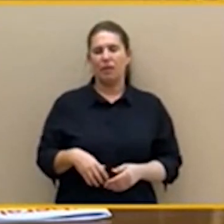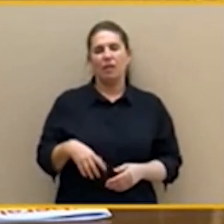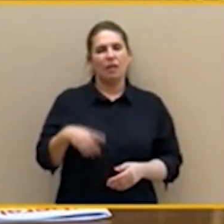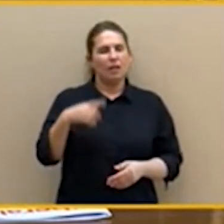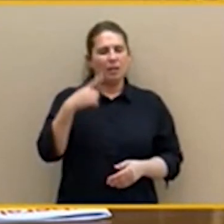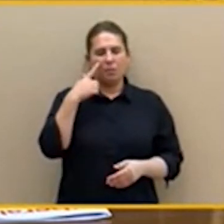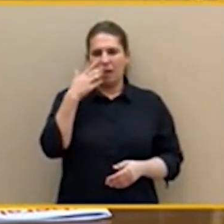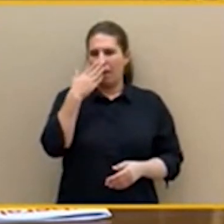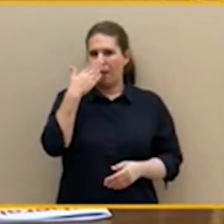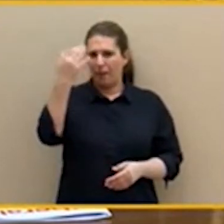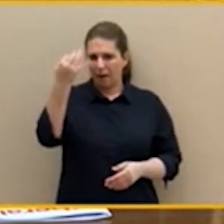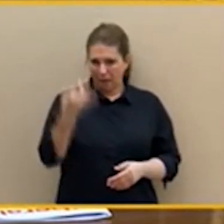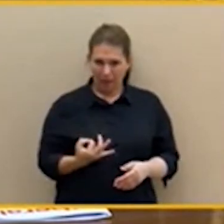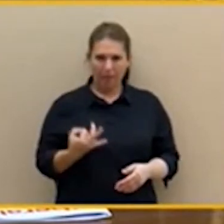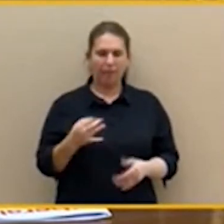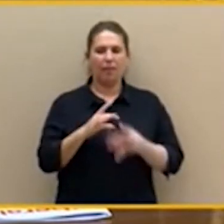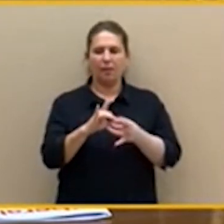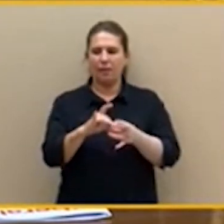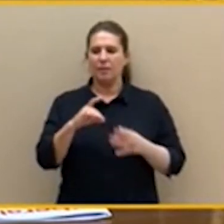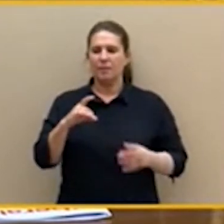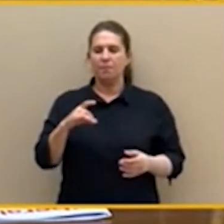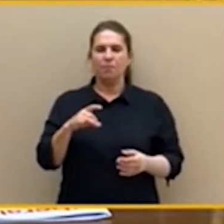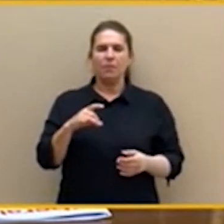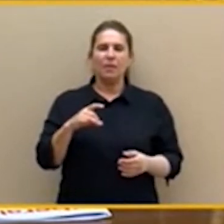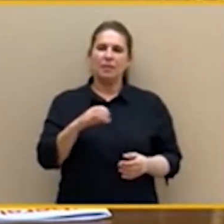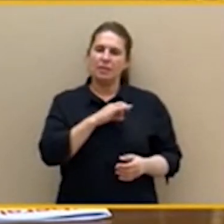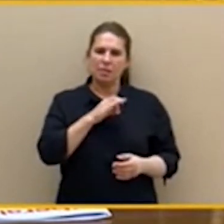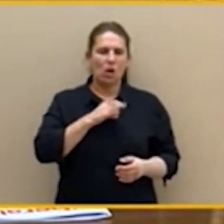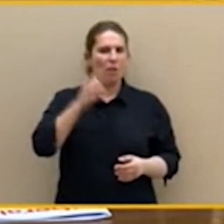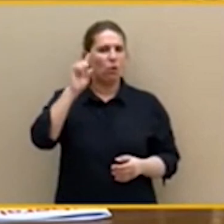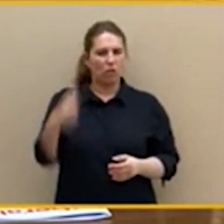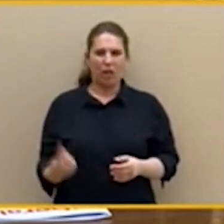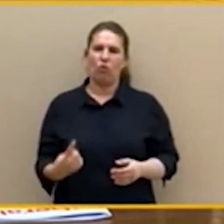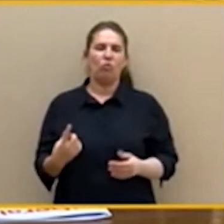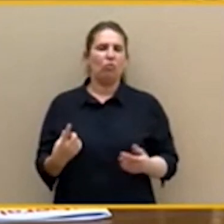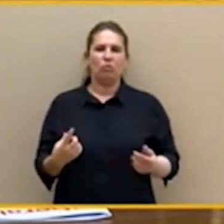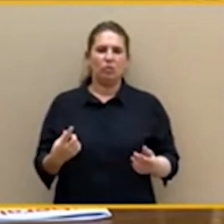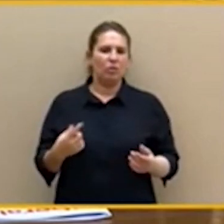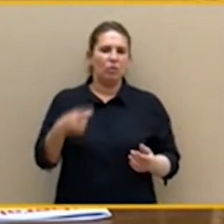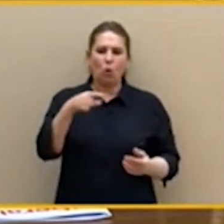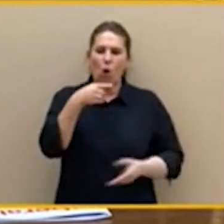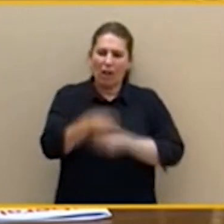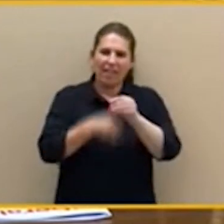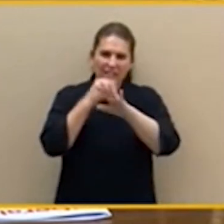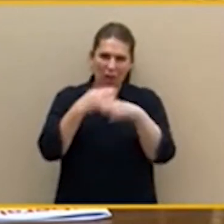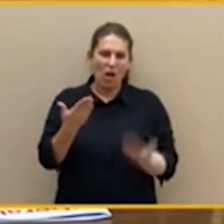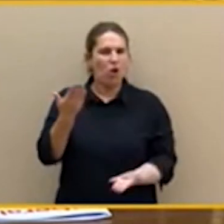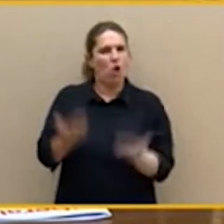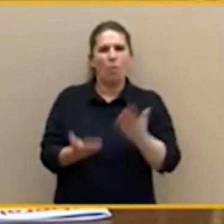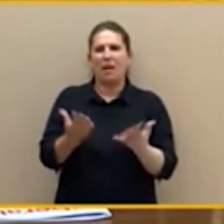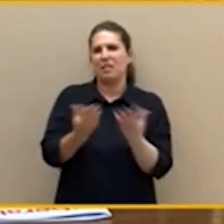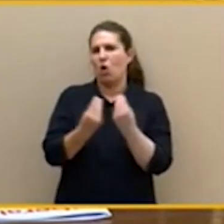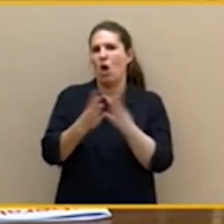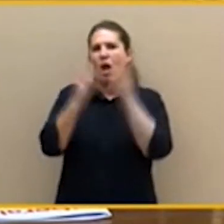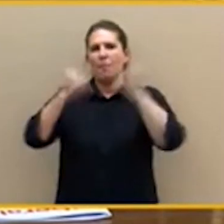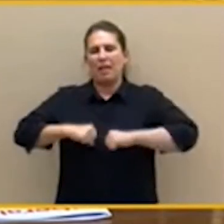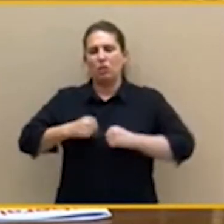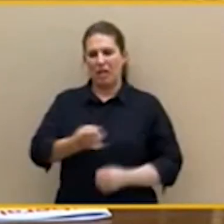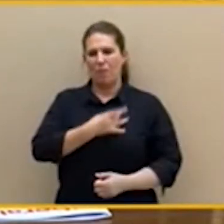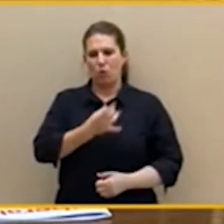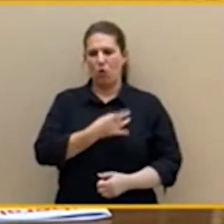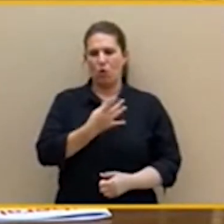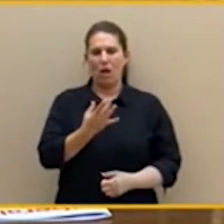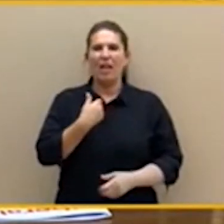a comparar esto que están ustedes haciendo con los pactos de la Moncloa, que lo ha hecho aquí dos veces hoy. Estos son los pactos de la carcoma del Estado.